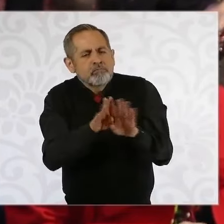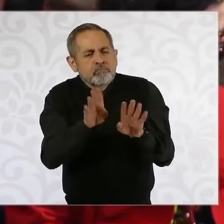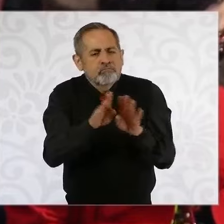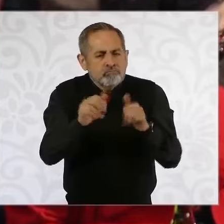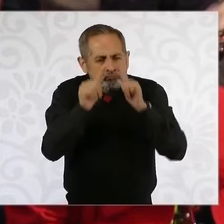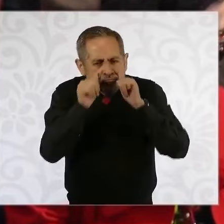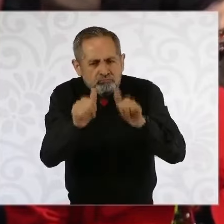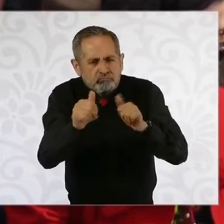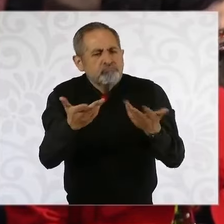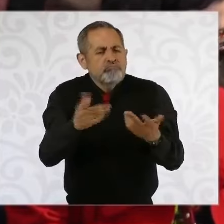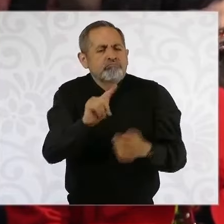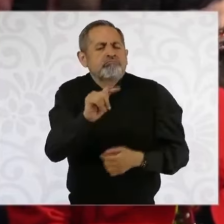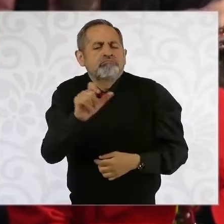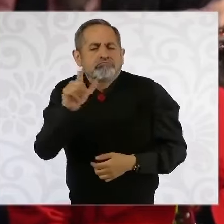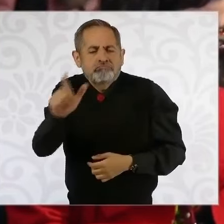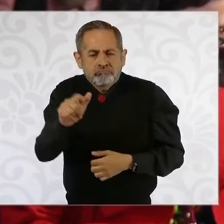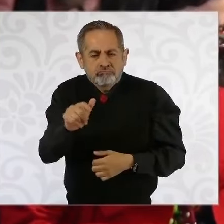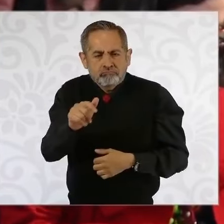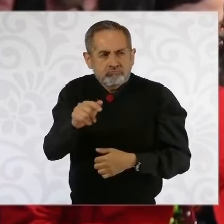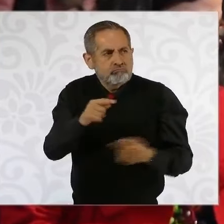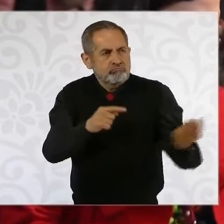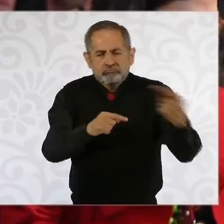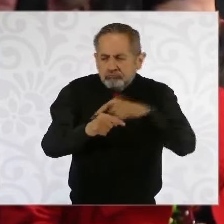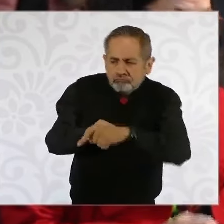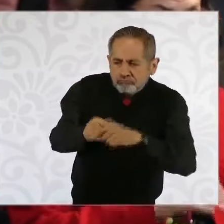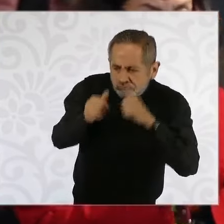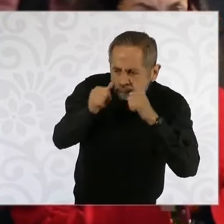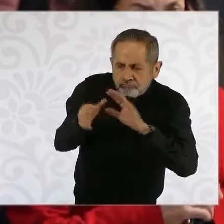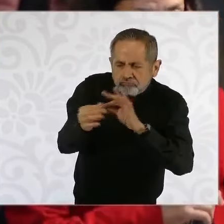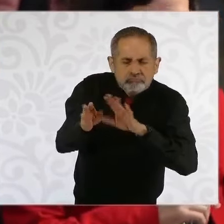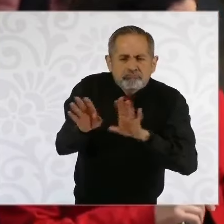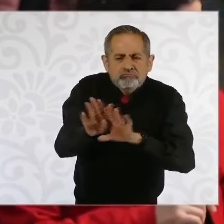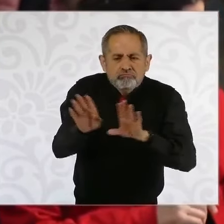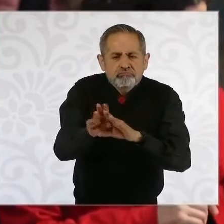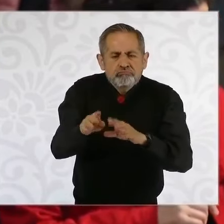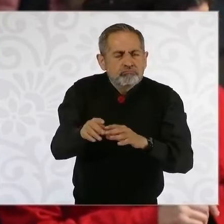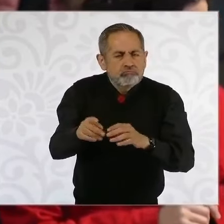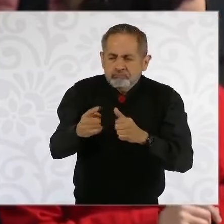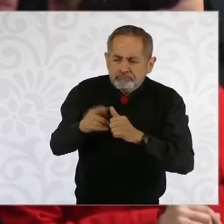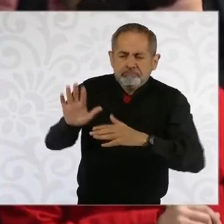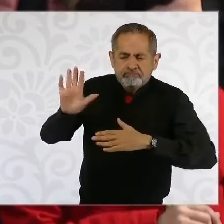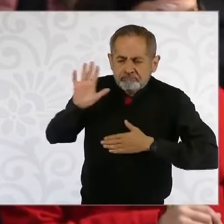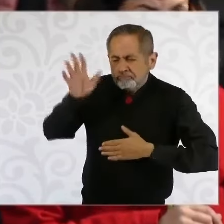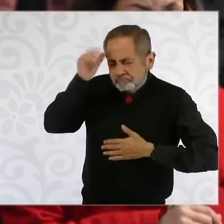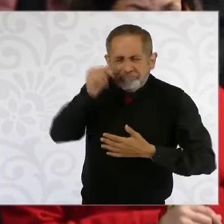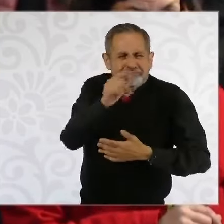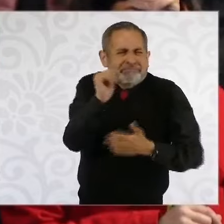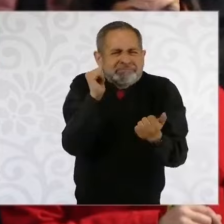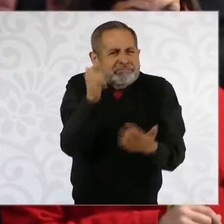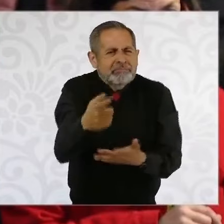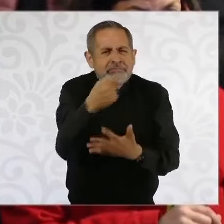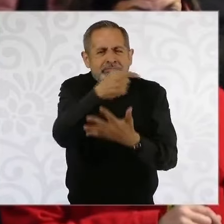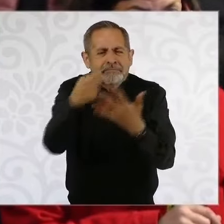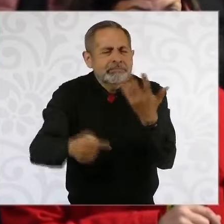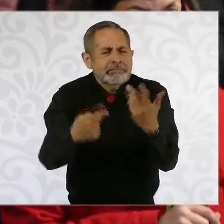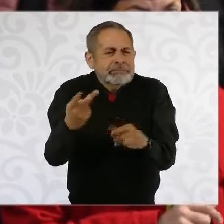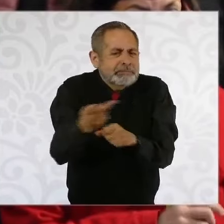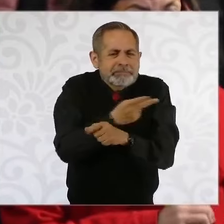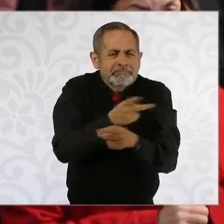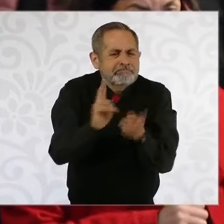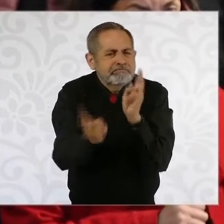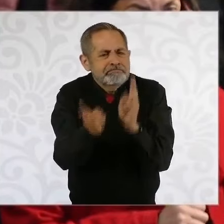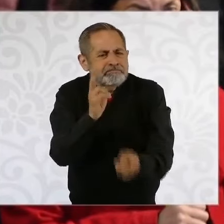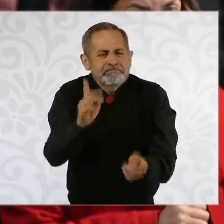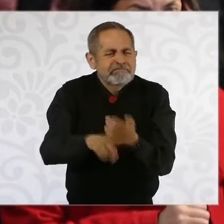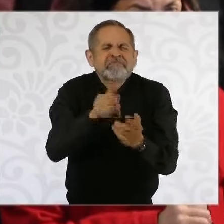presidente electo, cuáles fueron los primeros compromisos, si nos puede platicar cómo se dio, en qué